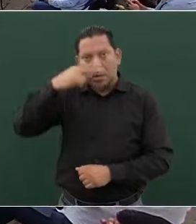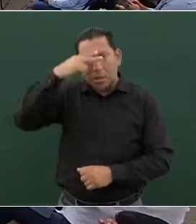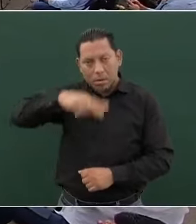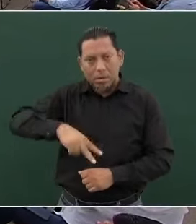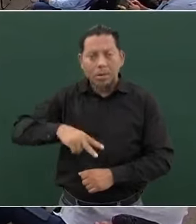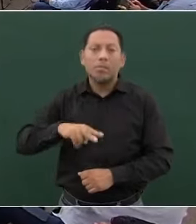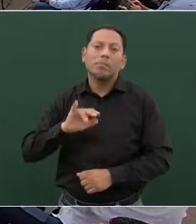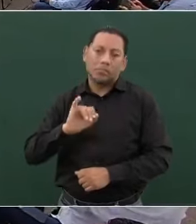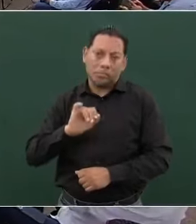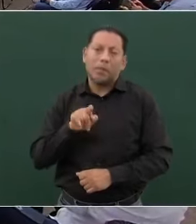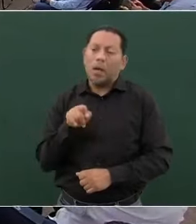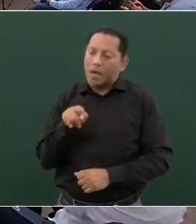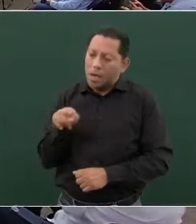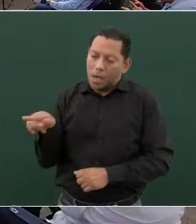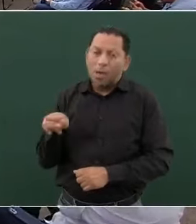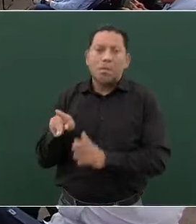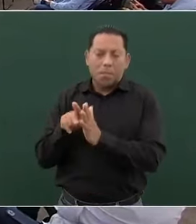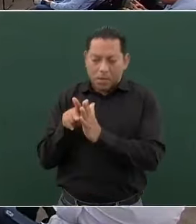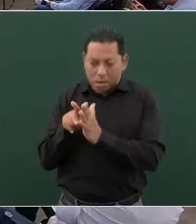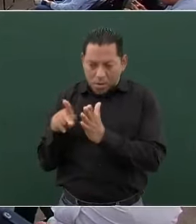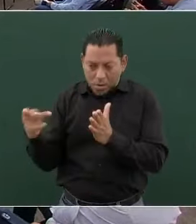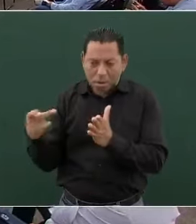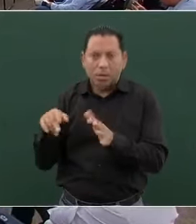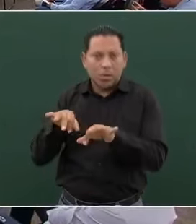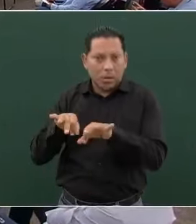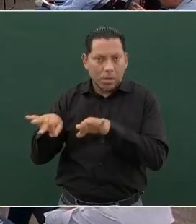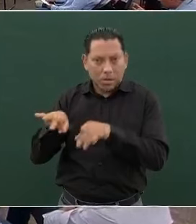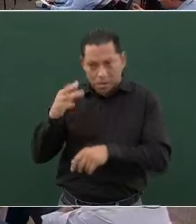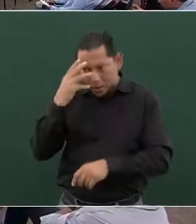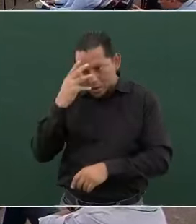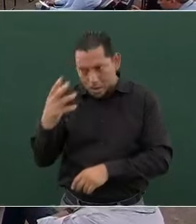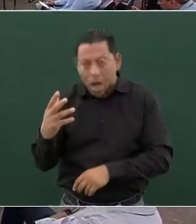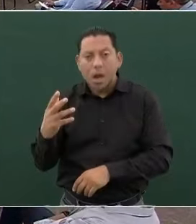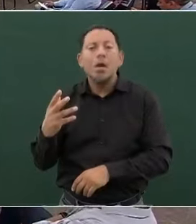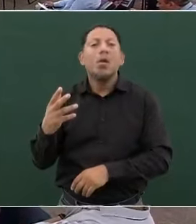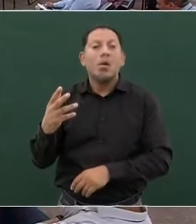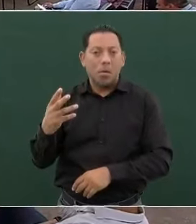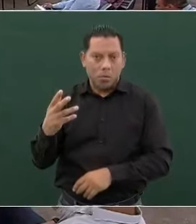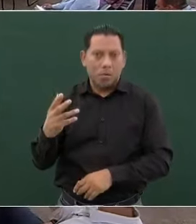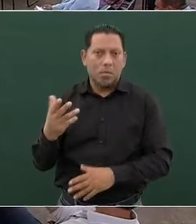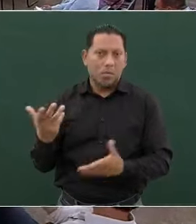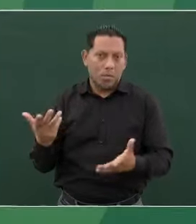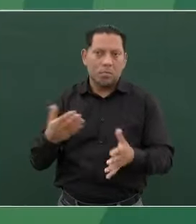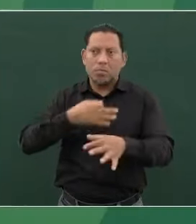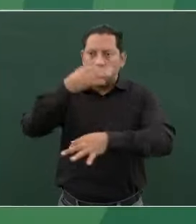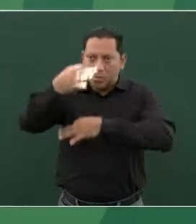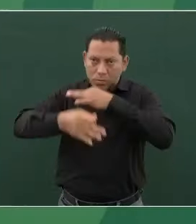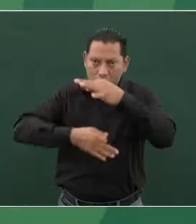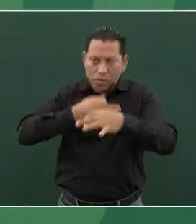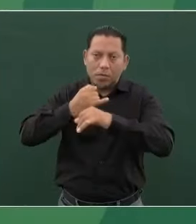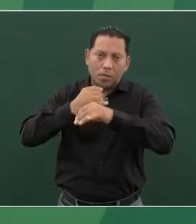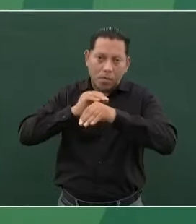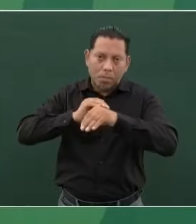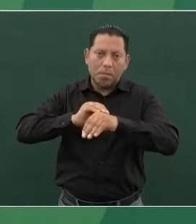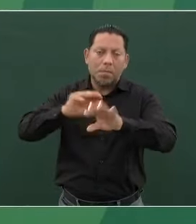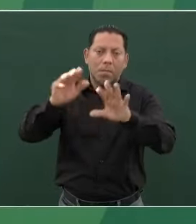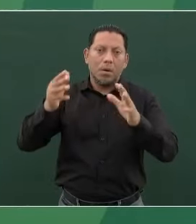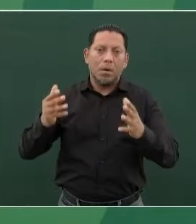si son periodistas serios, si se trata de medios de comunicación,